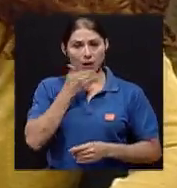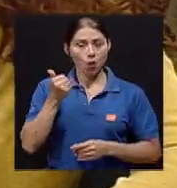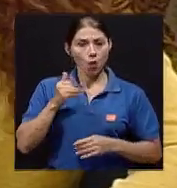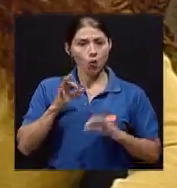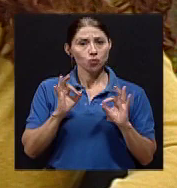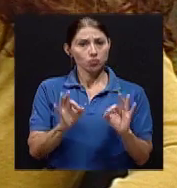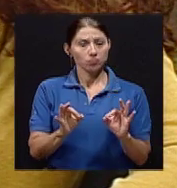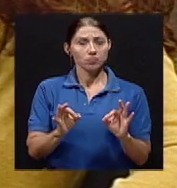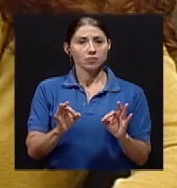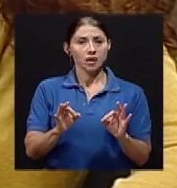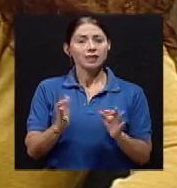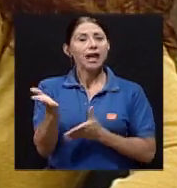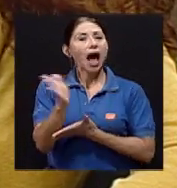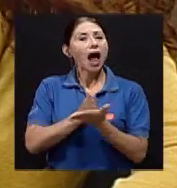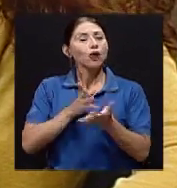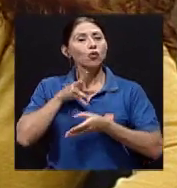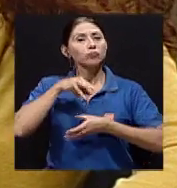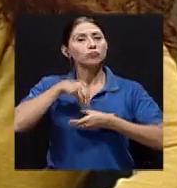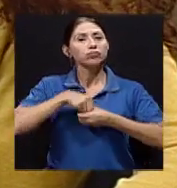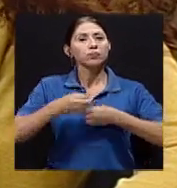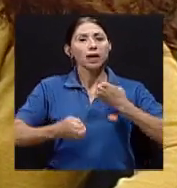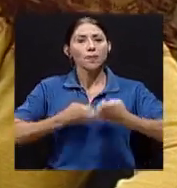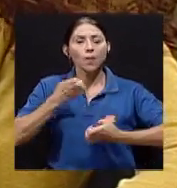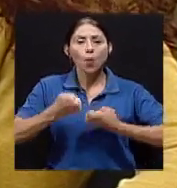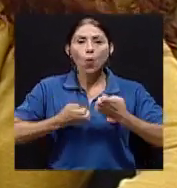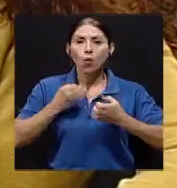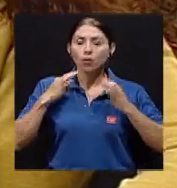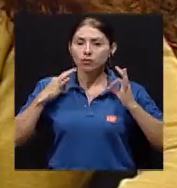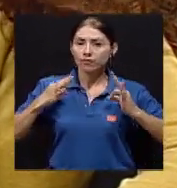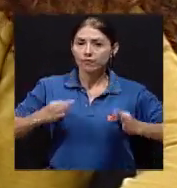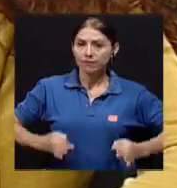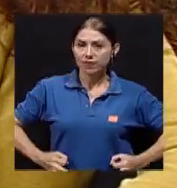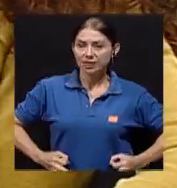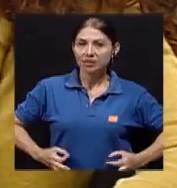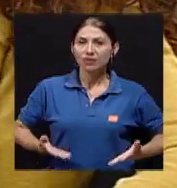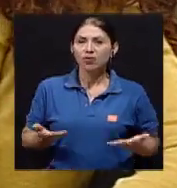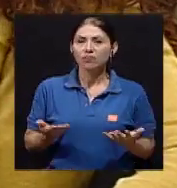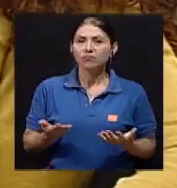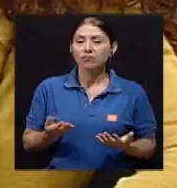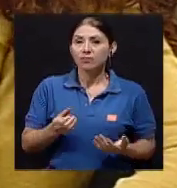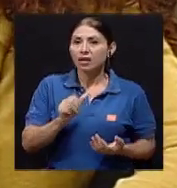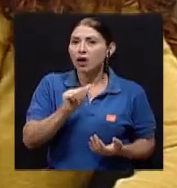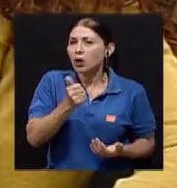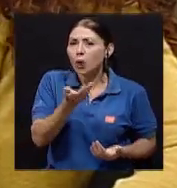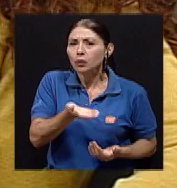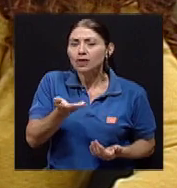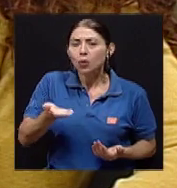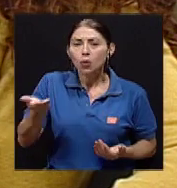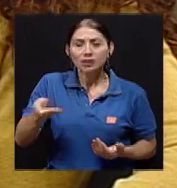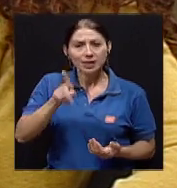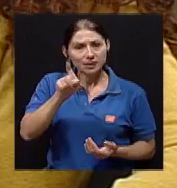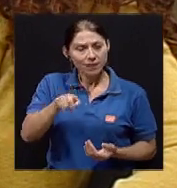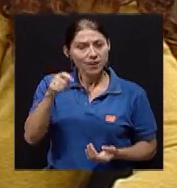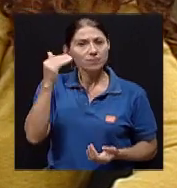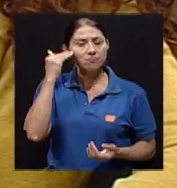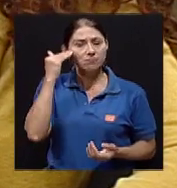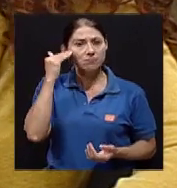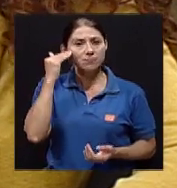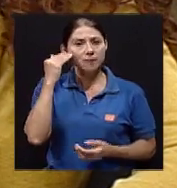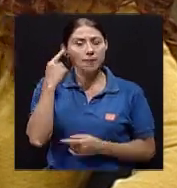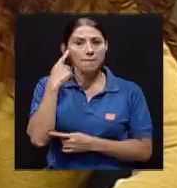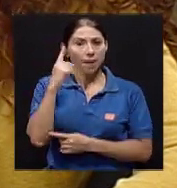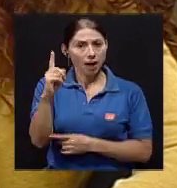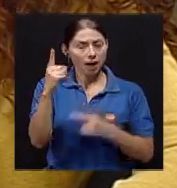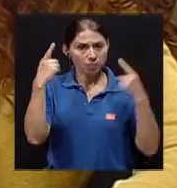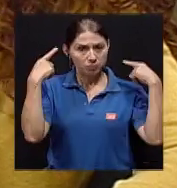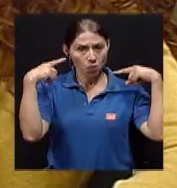un aspecto emocional, es un aspecto físico, ¿qué otras cosas, verdad, debemos de tener en cuenta para poder